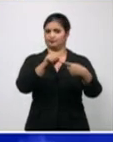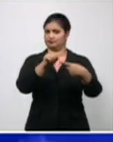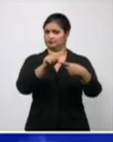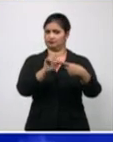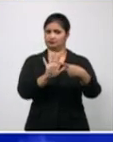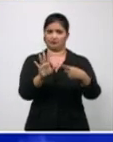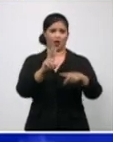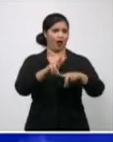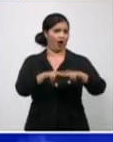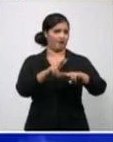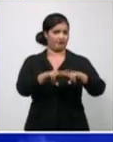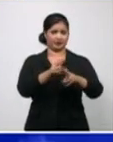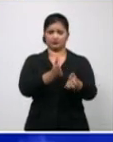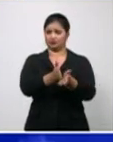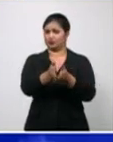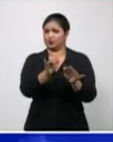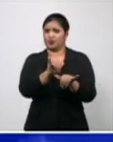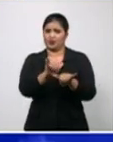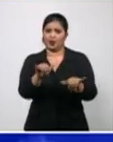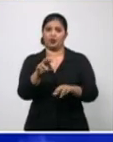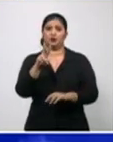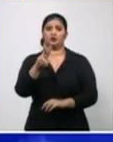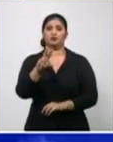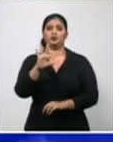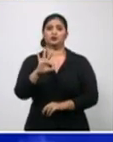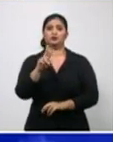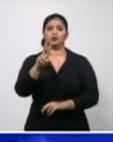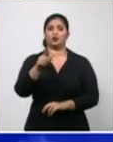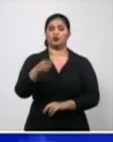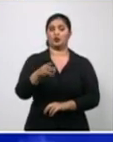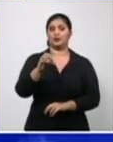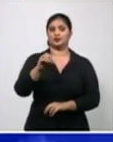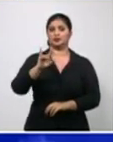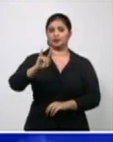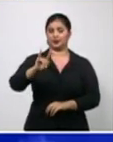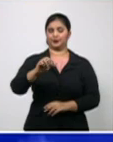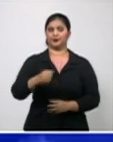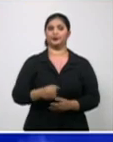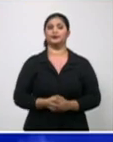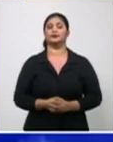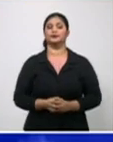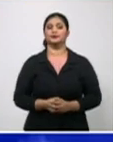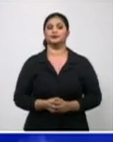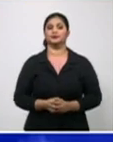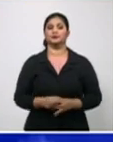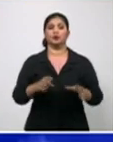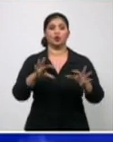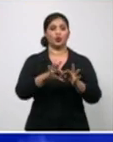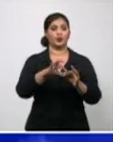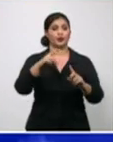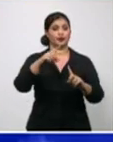con 282,09 la provincia de Guantánamo con